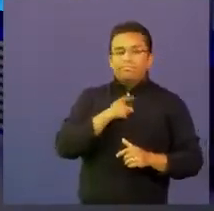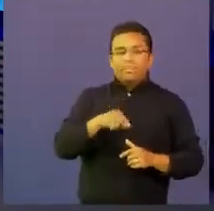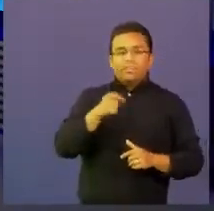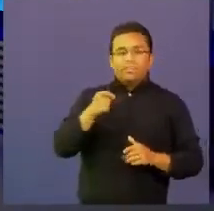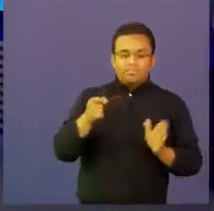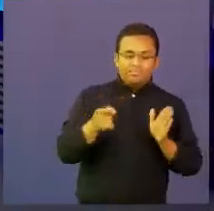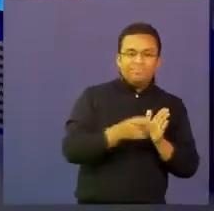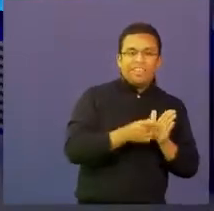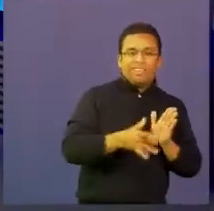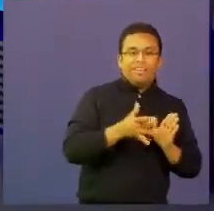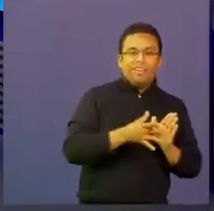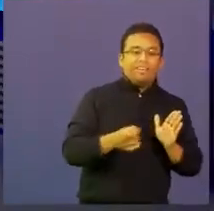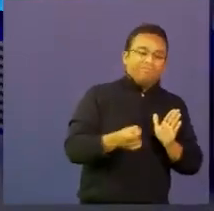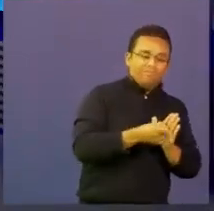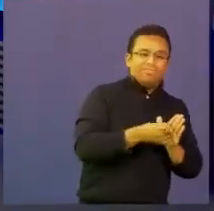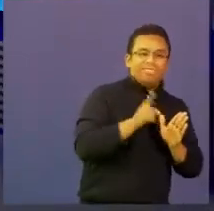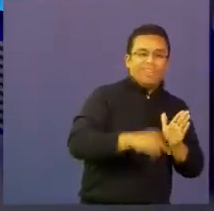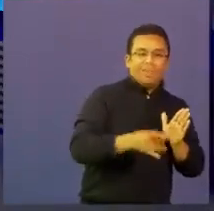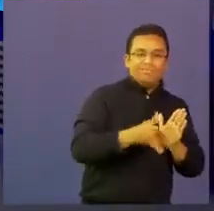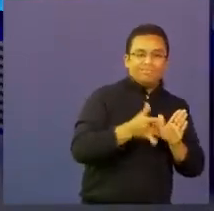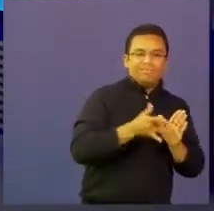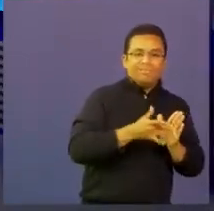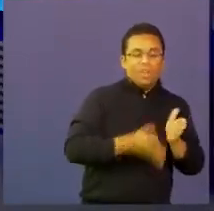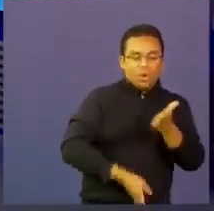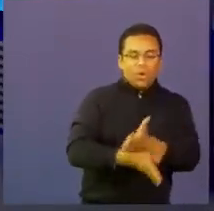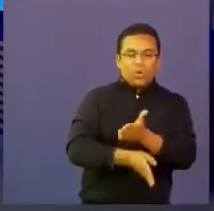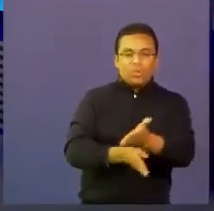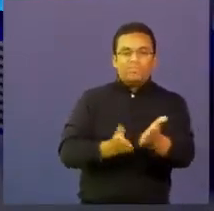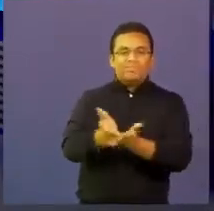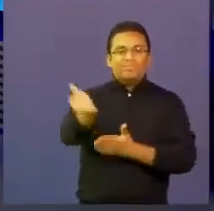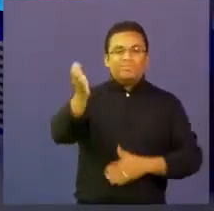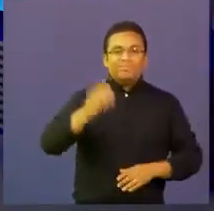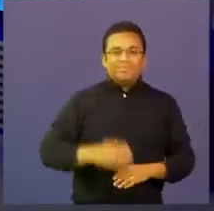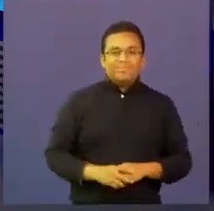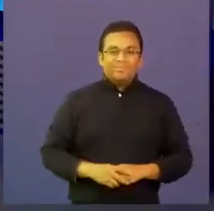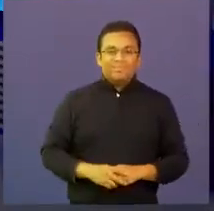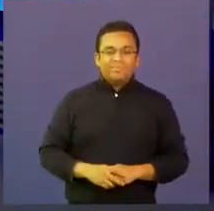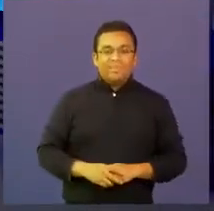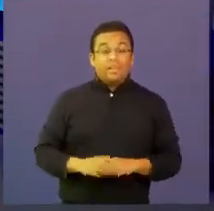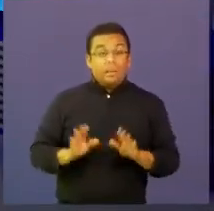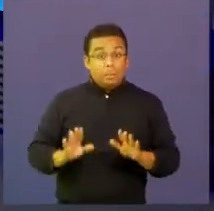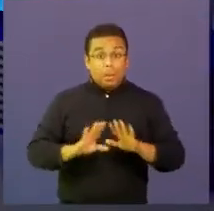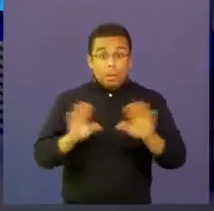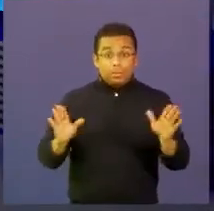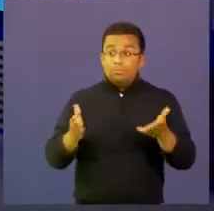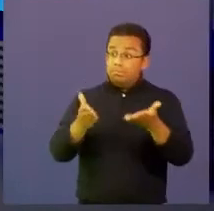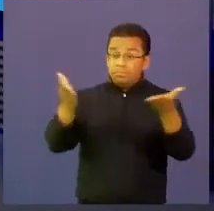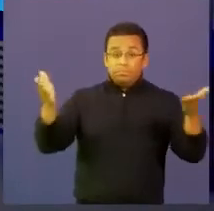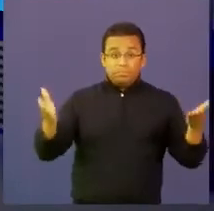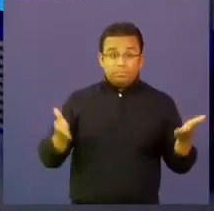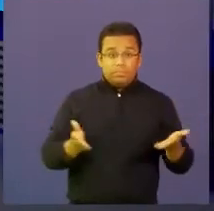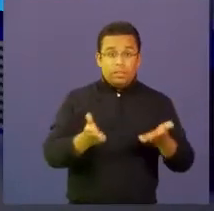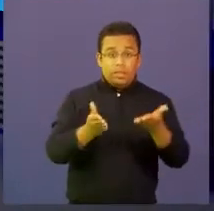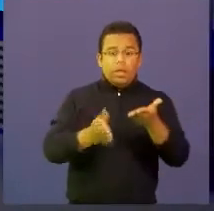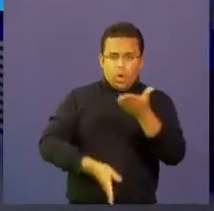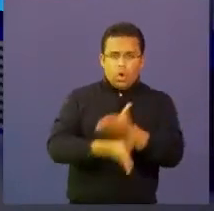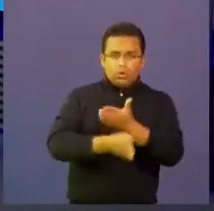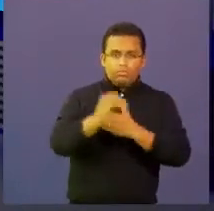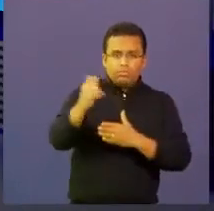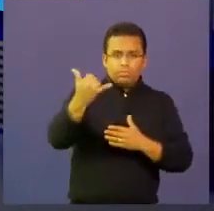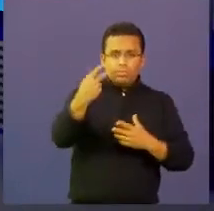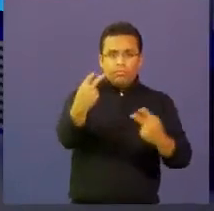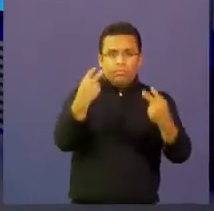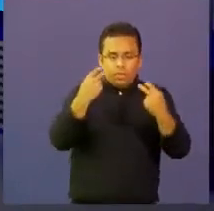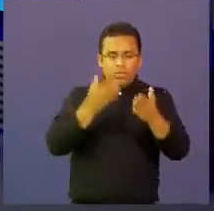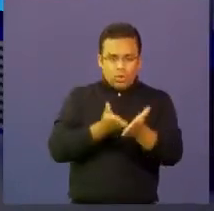nuestras tabletas así que vamos a seguir trabajando por eso a todos los demás pues los invito a seguir nuestra transmisión a